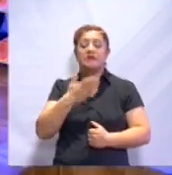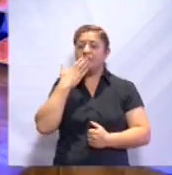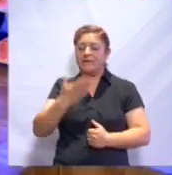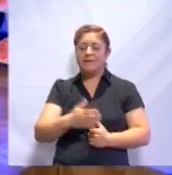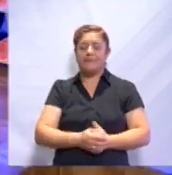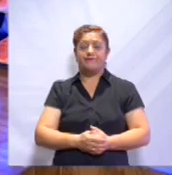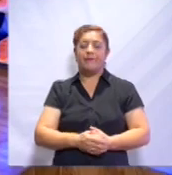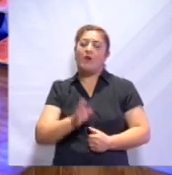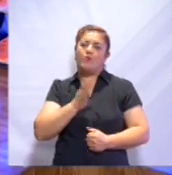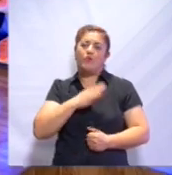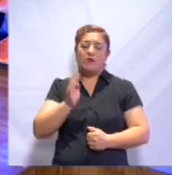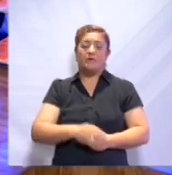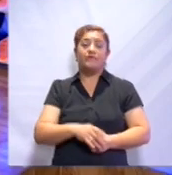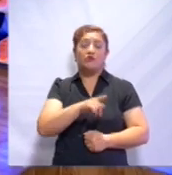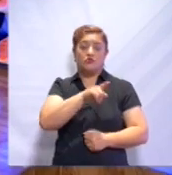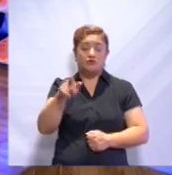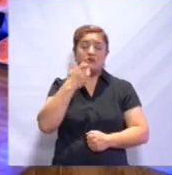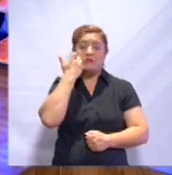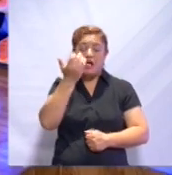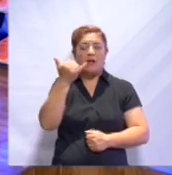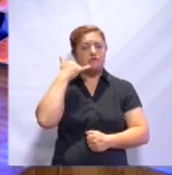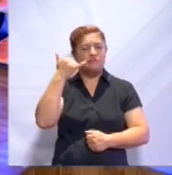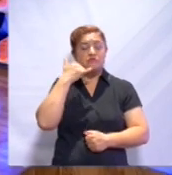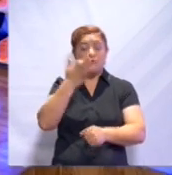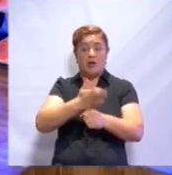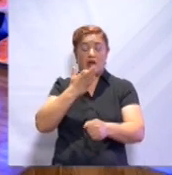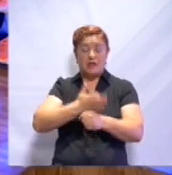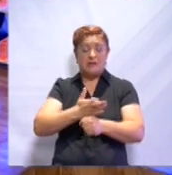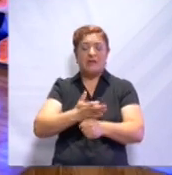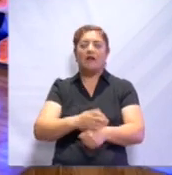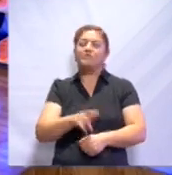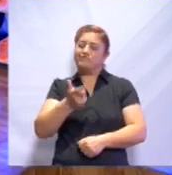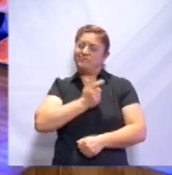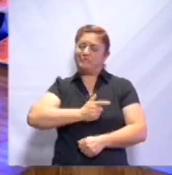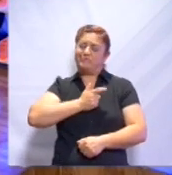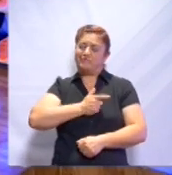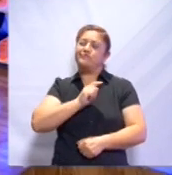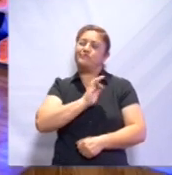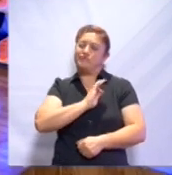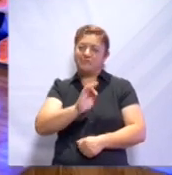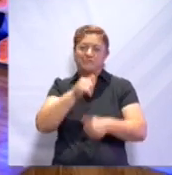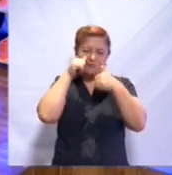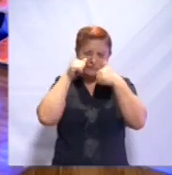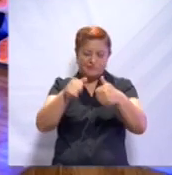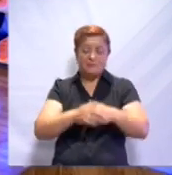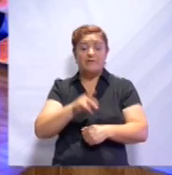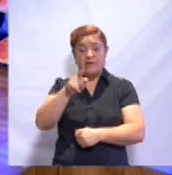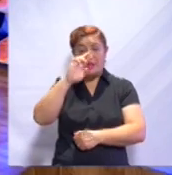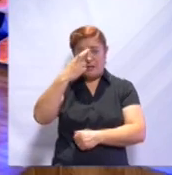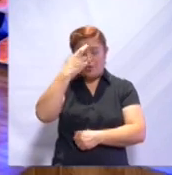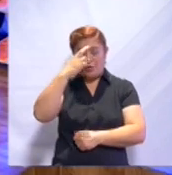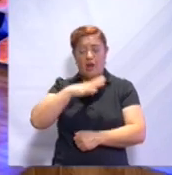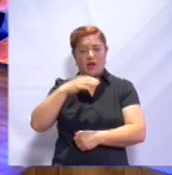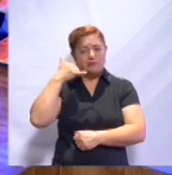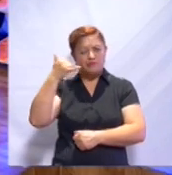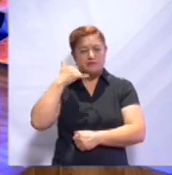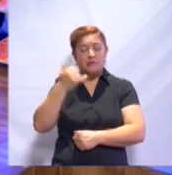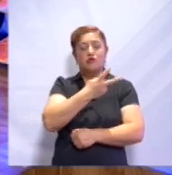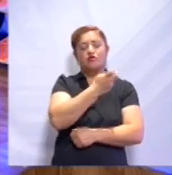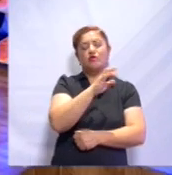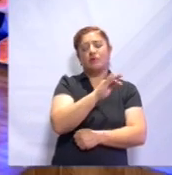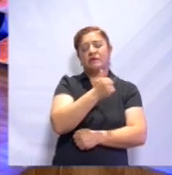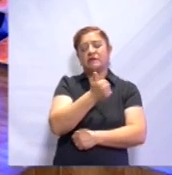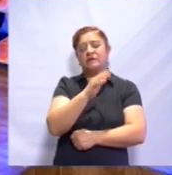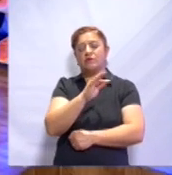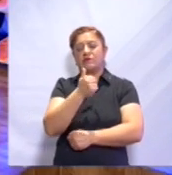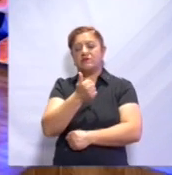Pero bueno, igual si ustedes quieren comunicarse en vivo en este momento, con mucho gusto los podemos atender. Recuerden, pueden comunicarse al 246